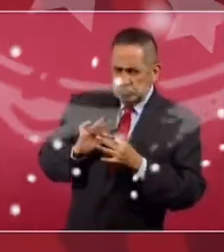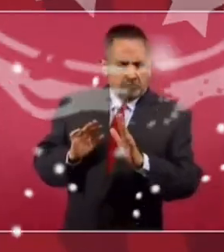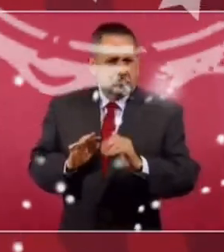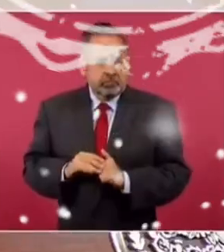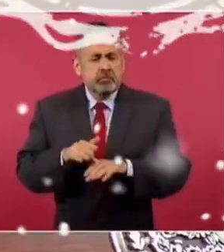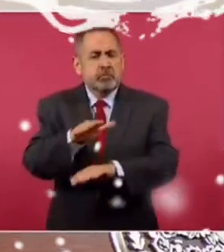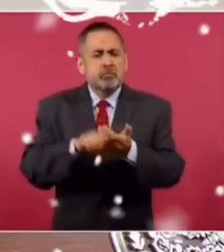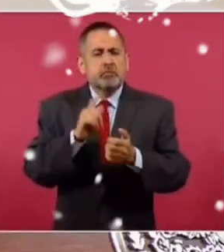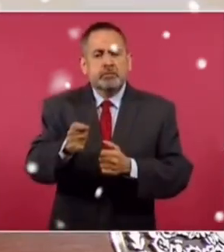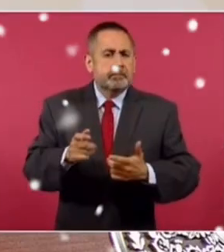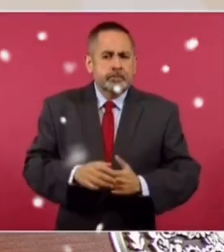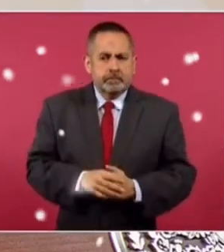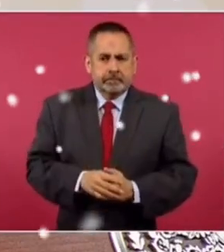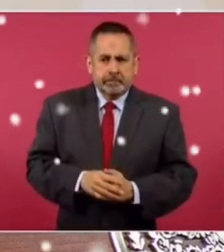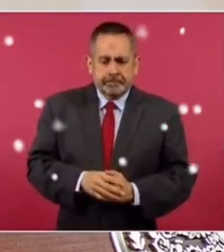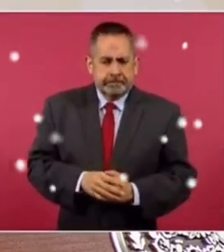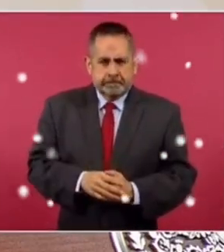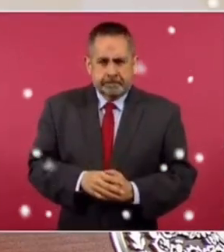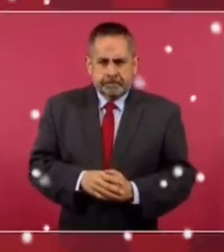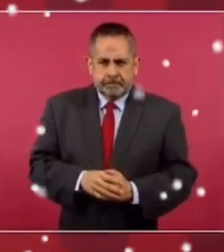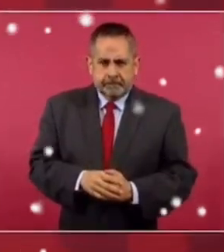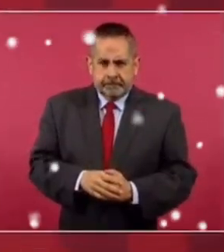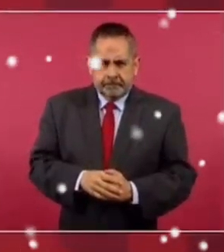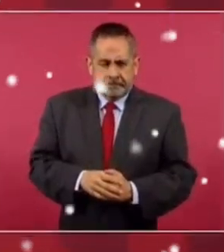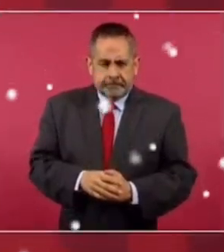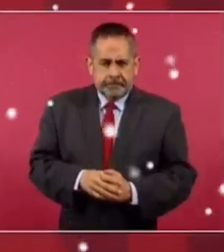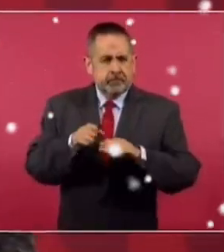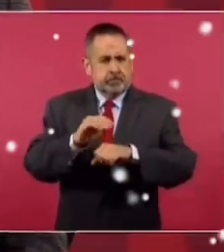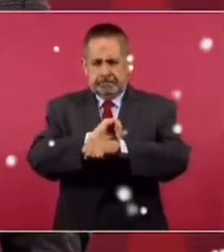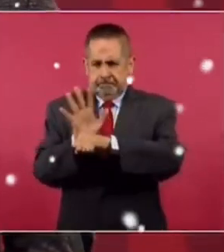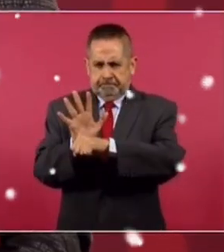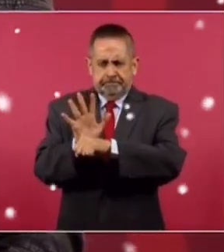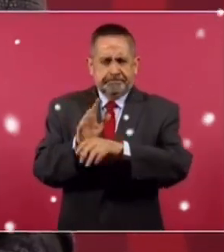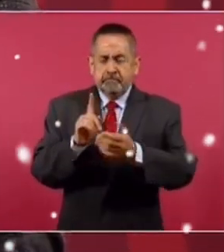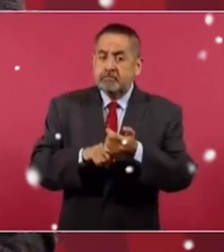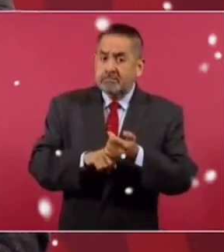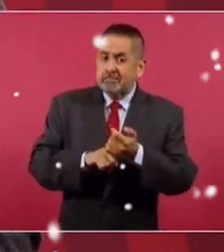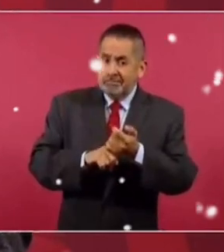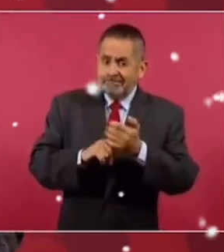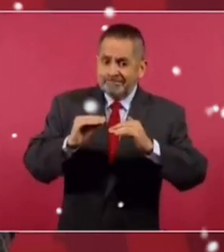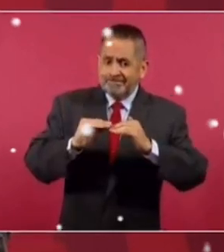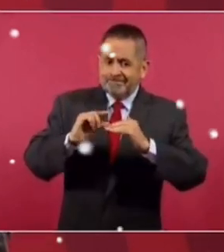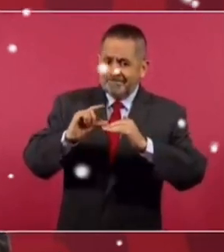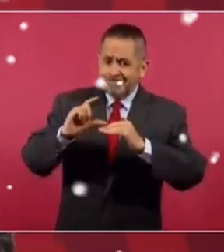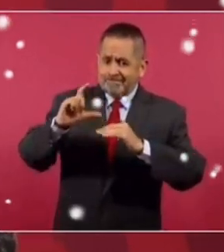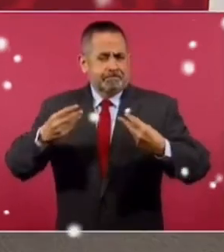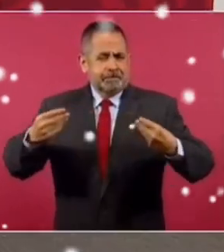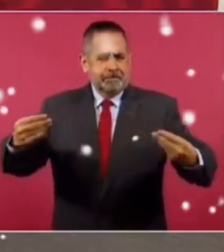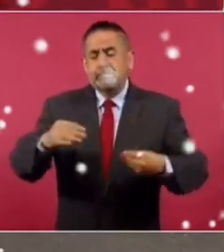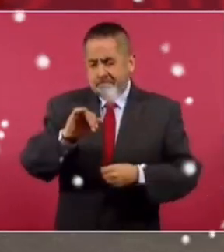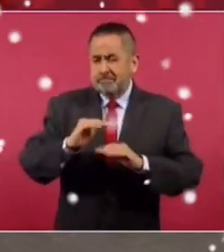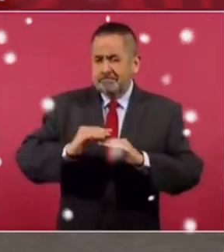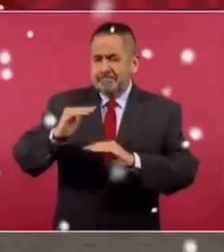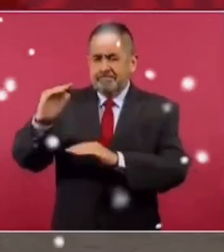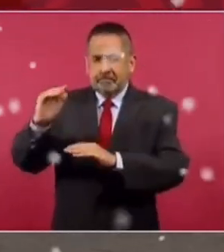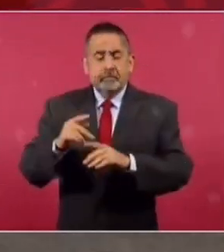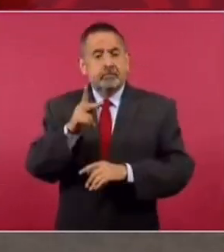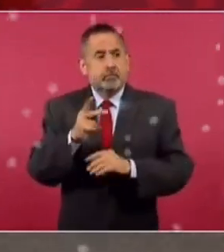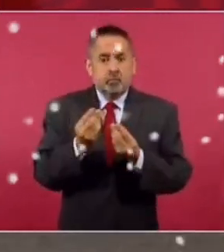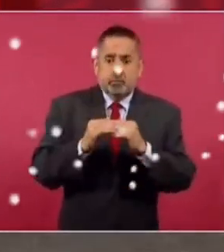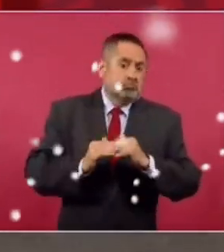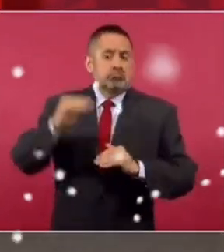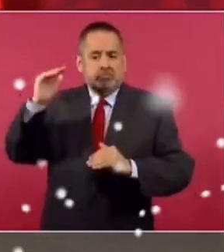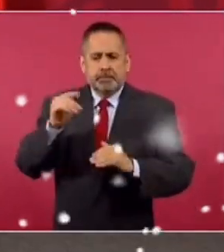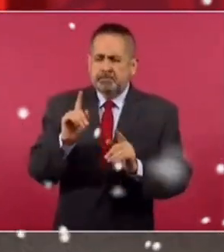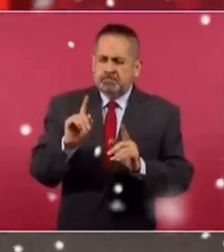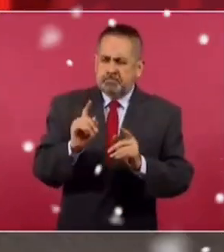En el caso del COVID sí ha aumentado su contagio, afortunadamente no mucho